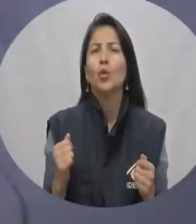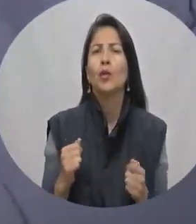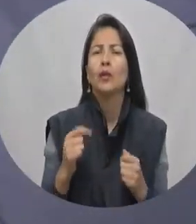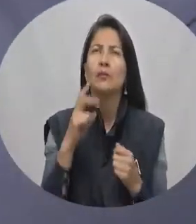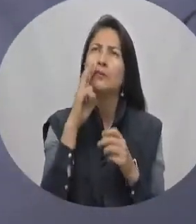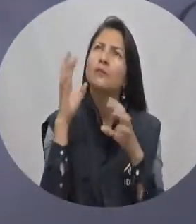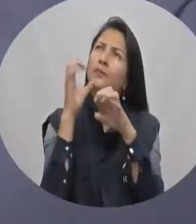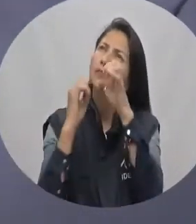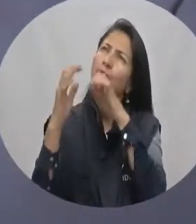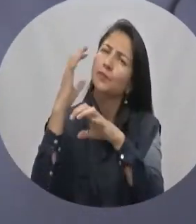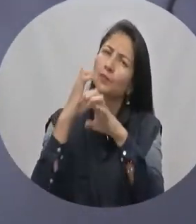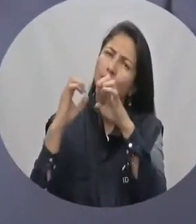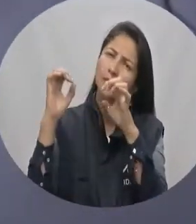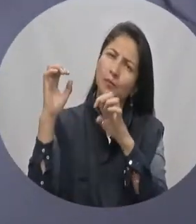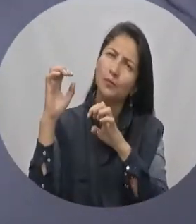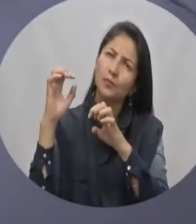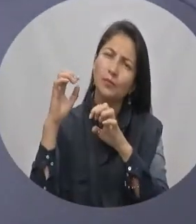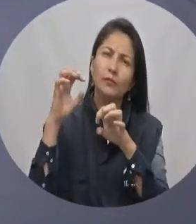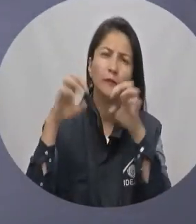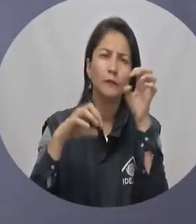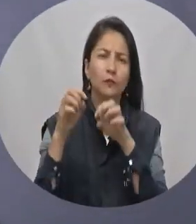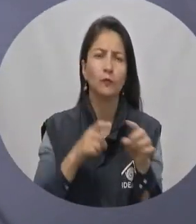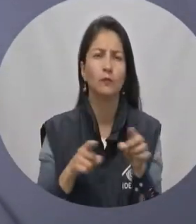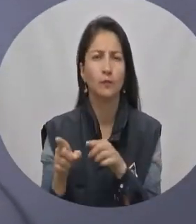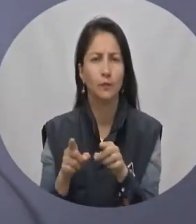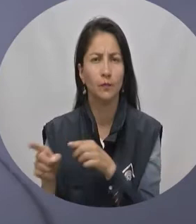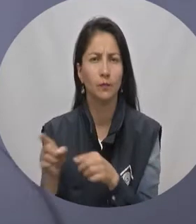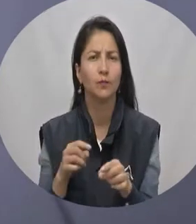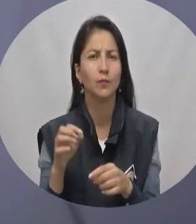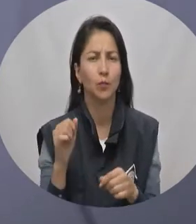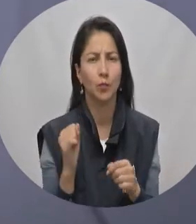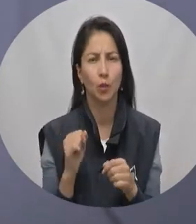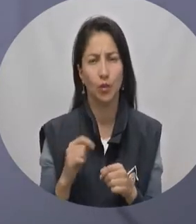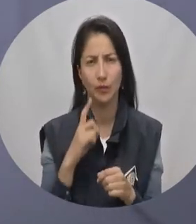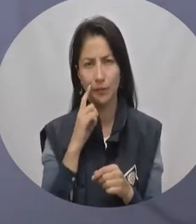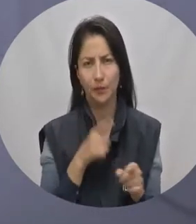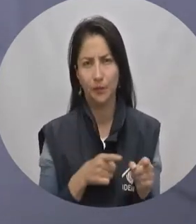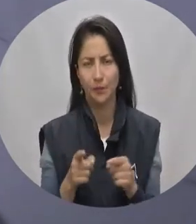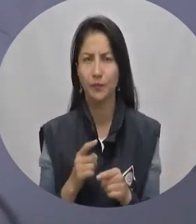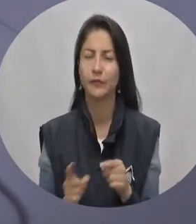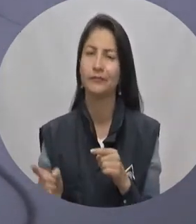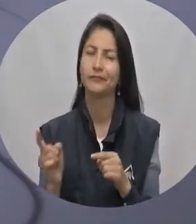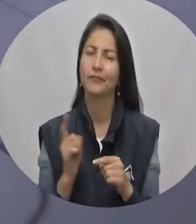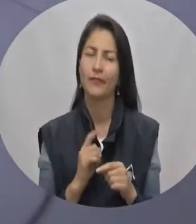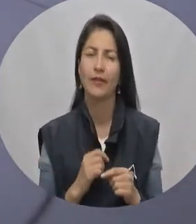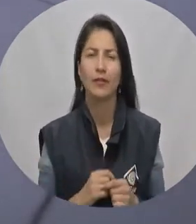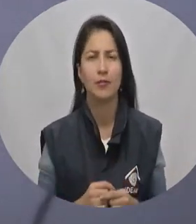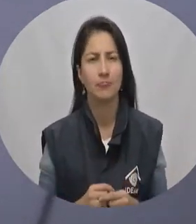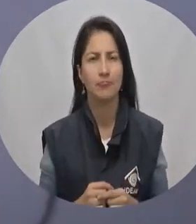En Bogotá persistirá el cielo mayormente cubierto y lloviznas en diferentes partes de la ciudad.